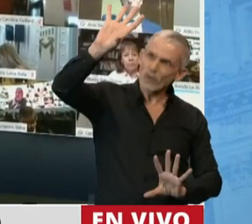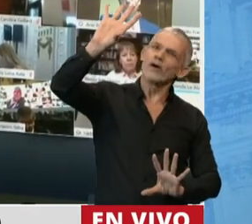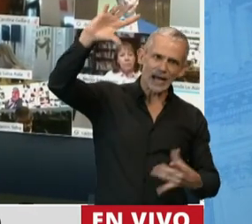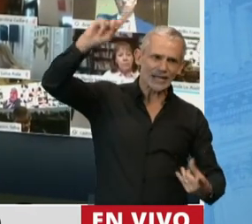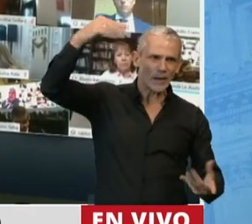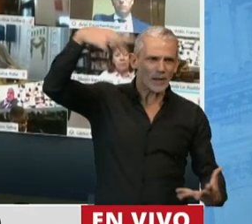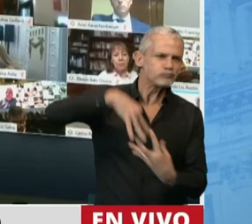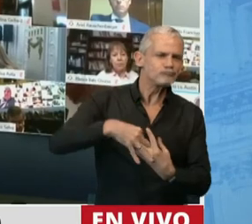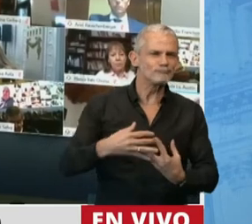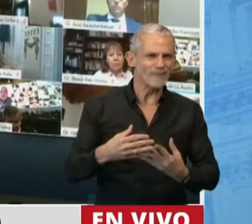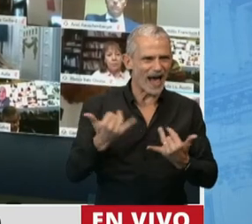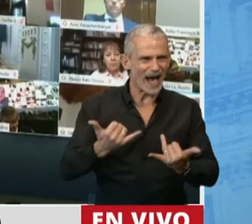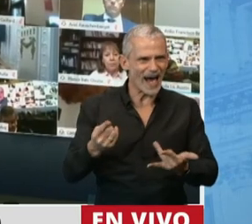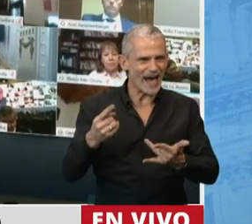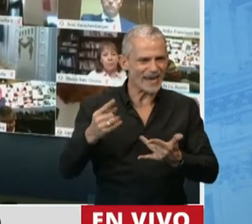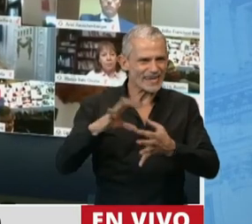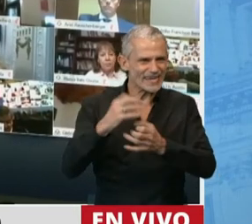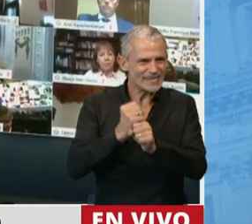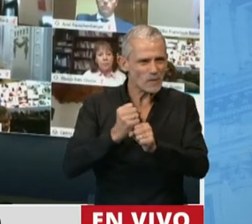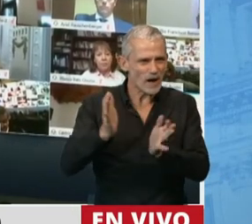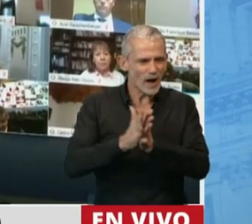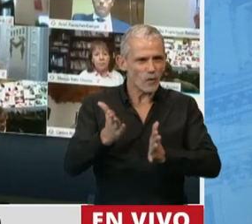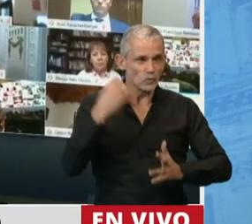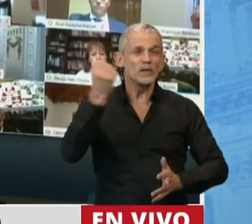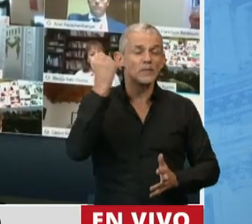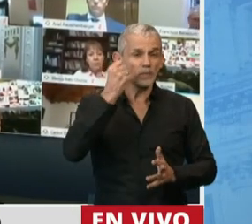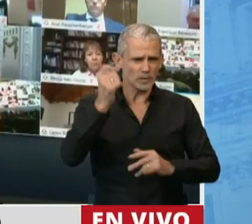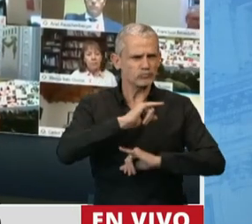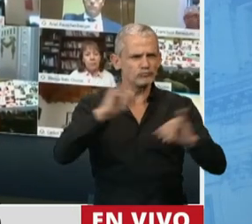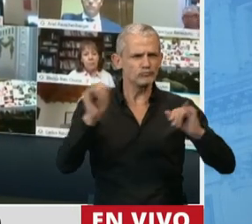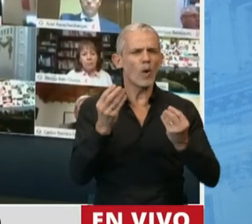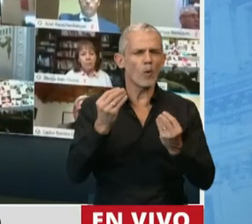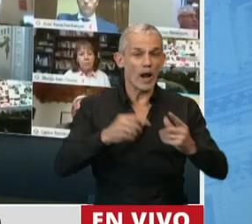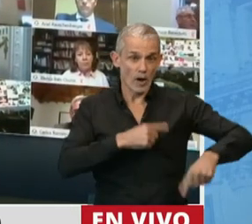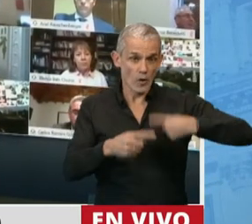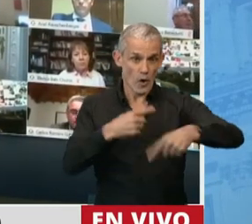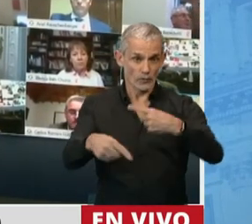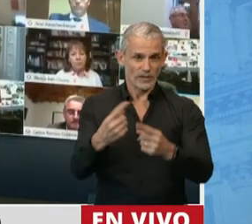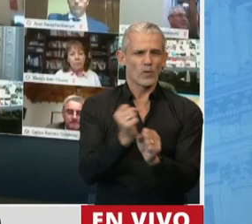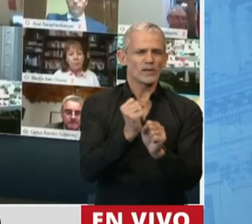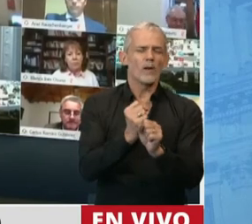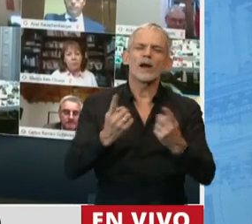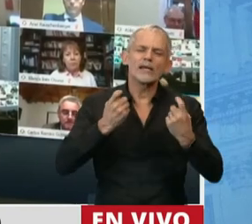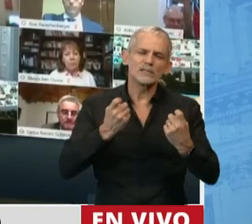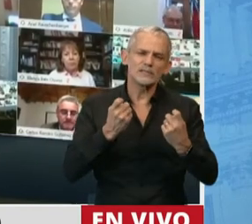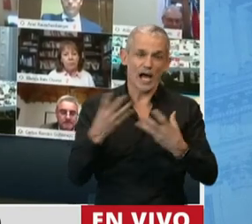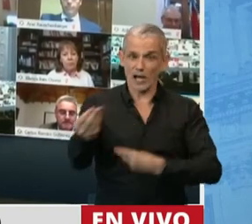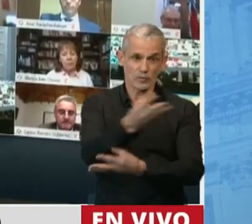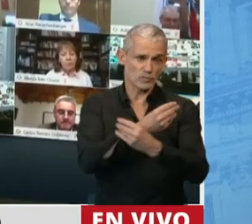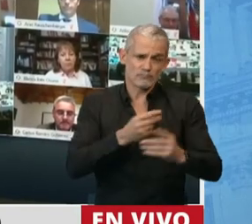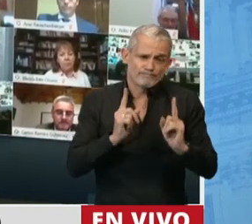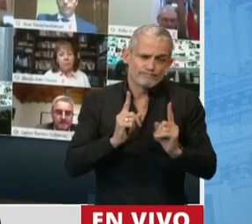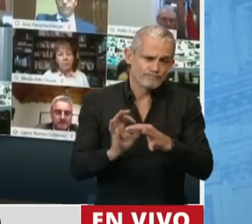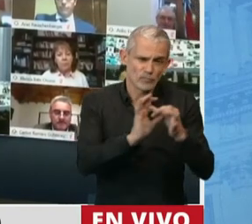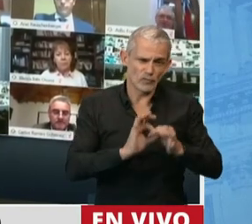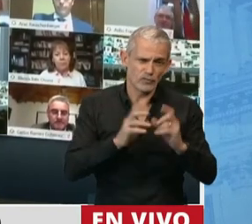Por eso creo que es muy importante destacar la continuidad de la necesidad de la solidaridad entre